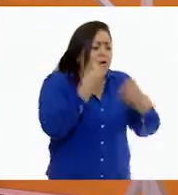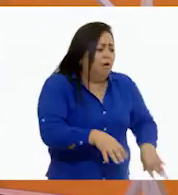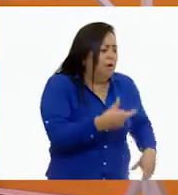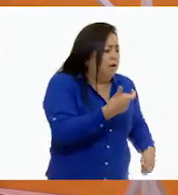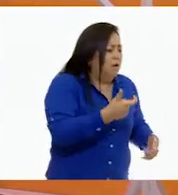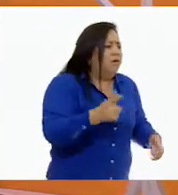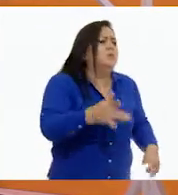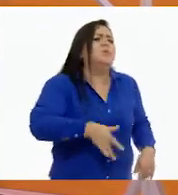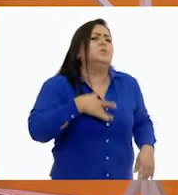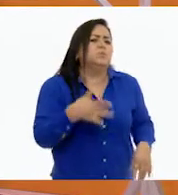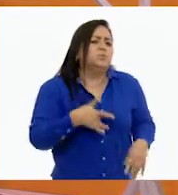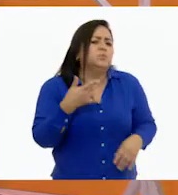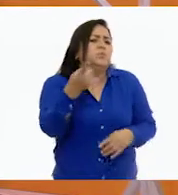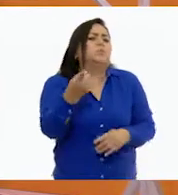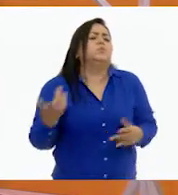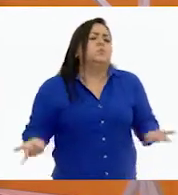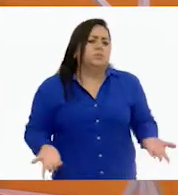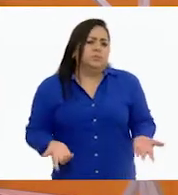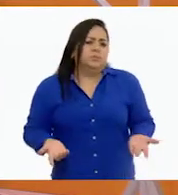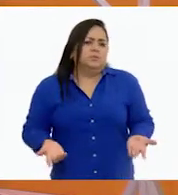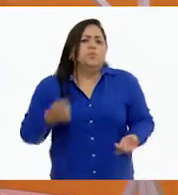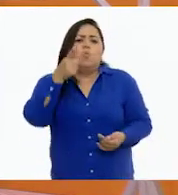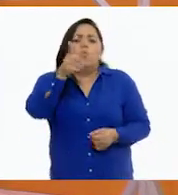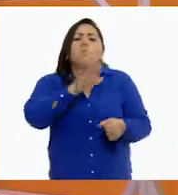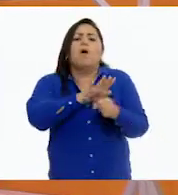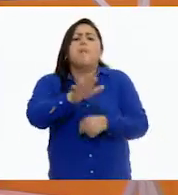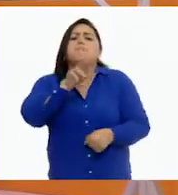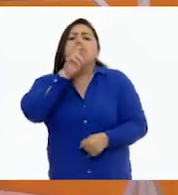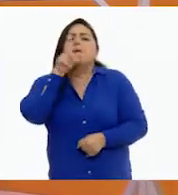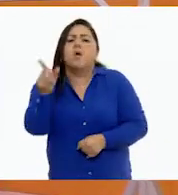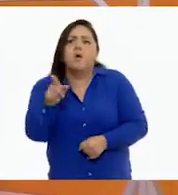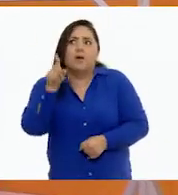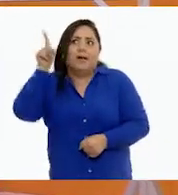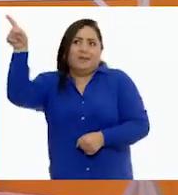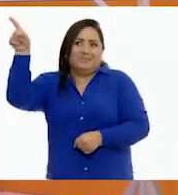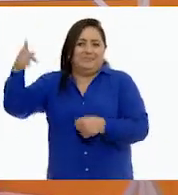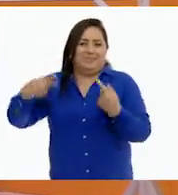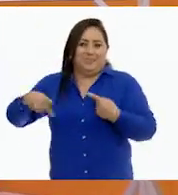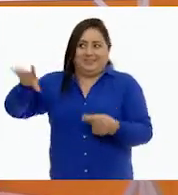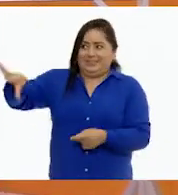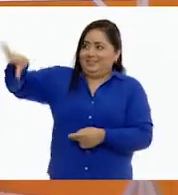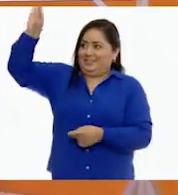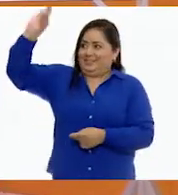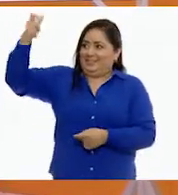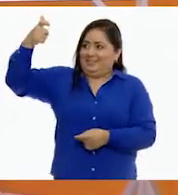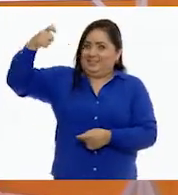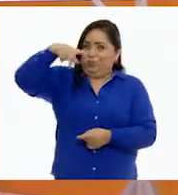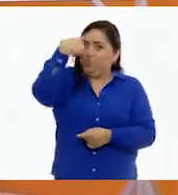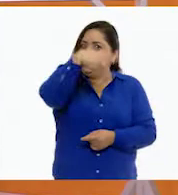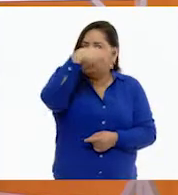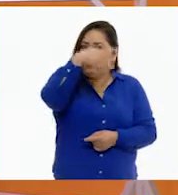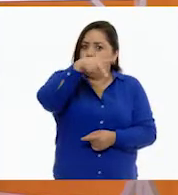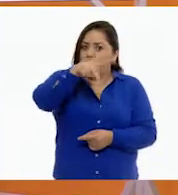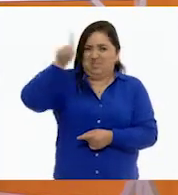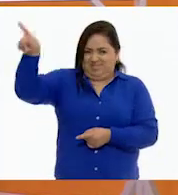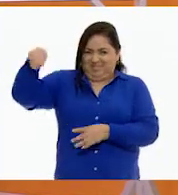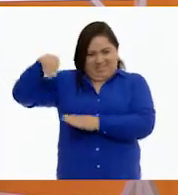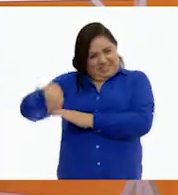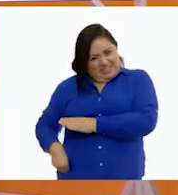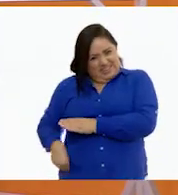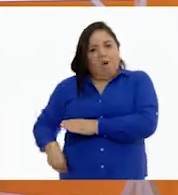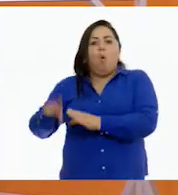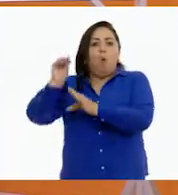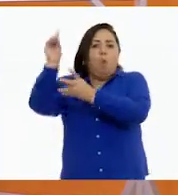¿Cómo te sentirías? ¿Qué prefieres que hiciera esa otra persona que se haya encontrado tu dinero? ¿Que se lo quede